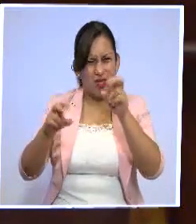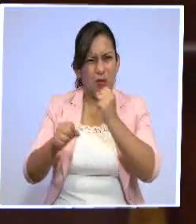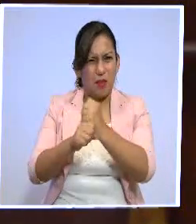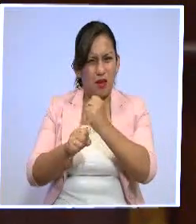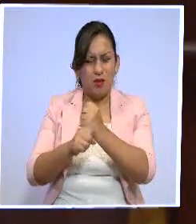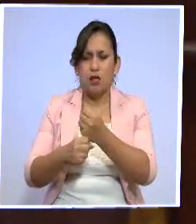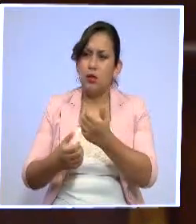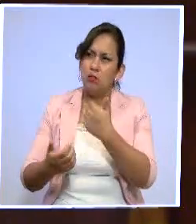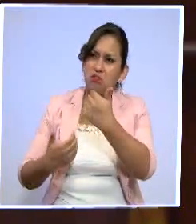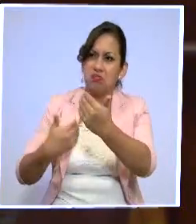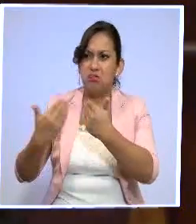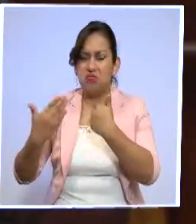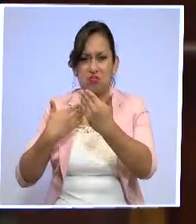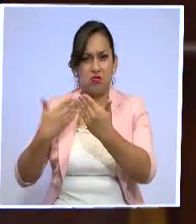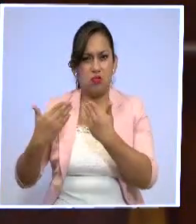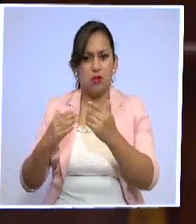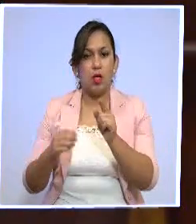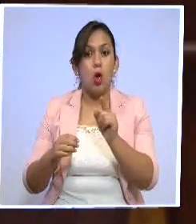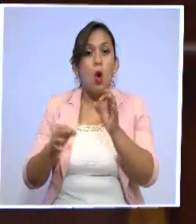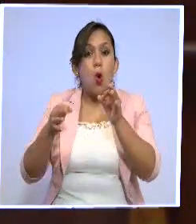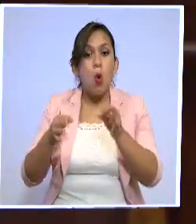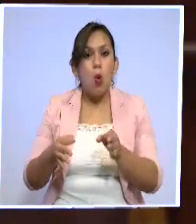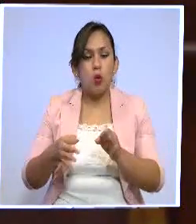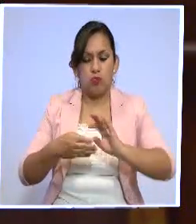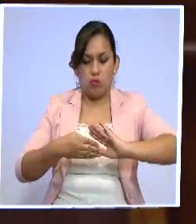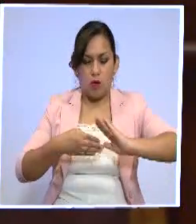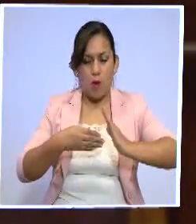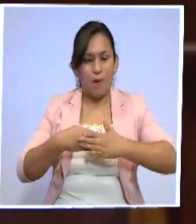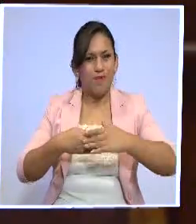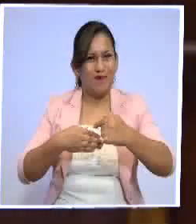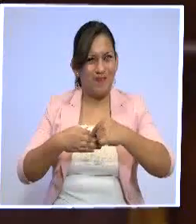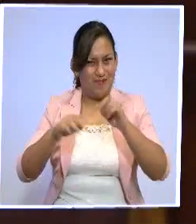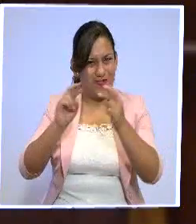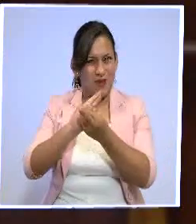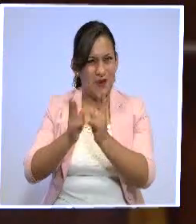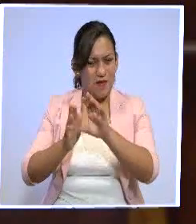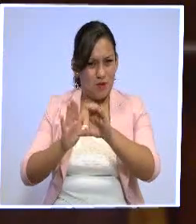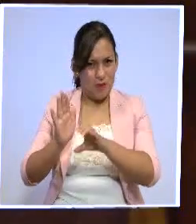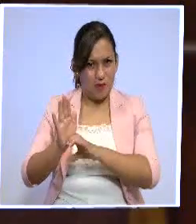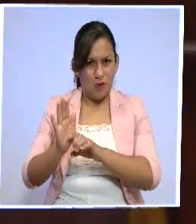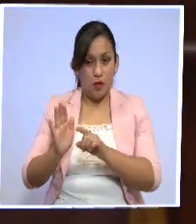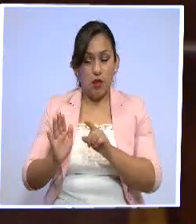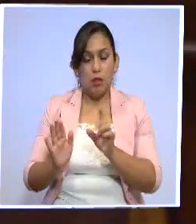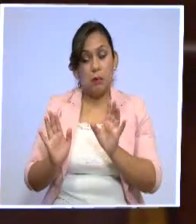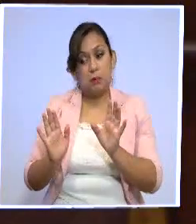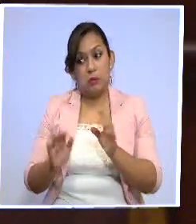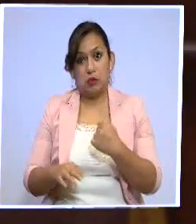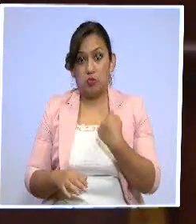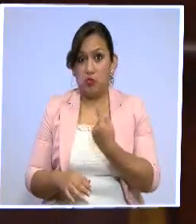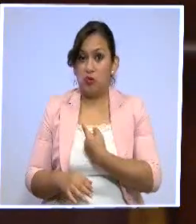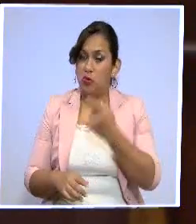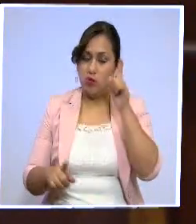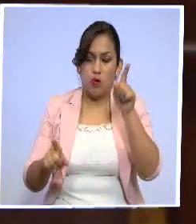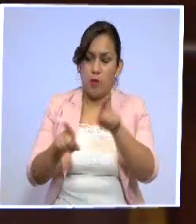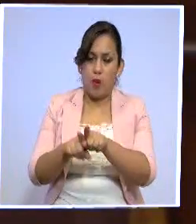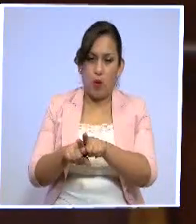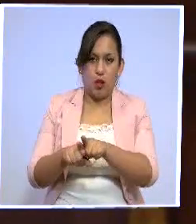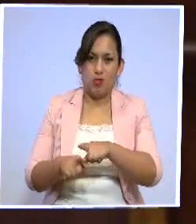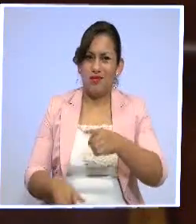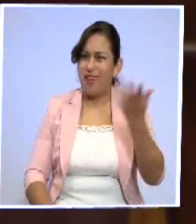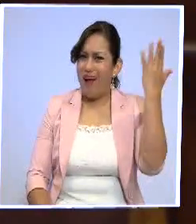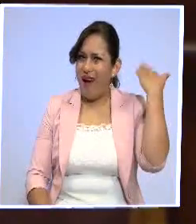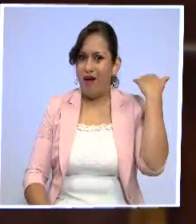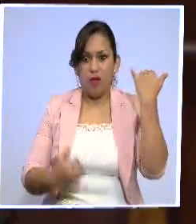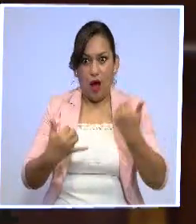enmienda que se presentó. ¿En qué no estamos de acuerdo? Bueno, en algo que nunca lo habíamos compartido, no lo habíamos